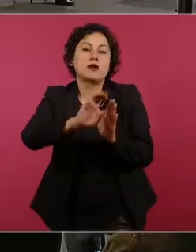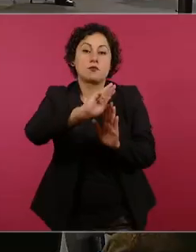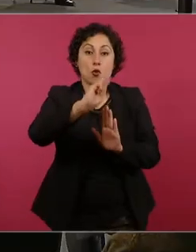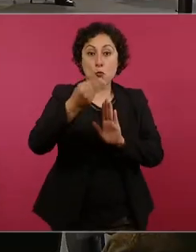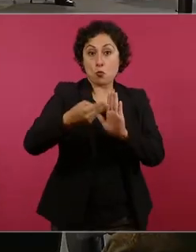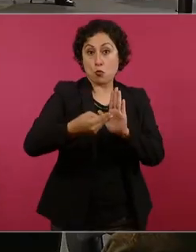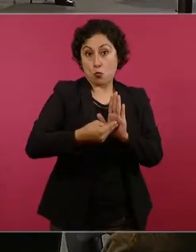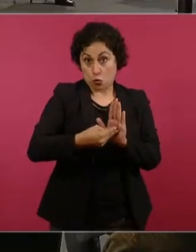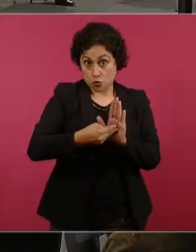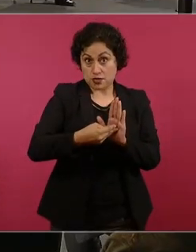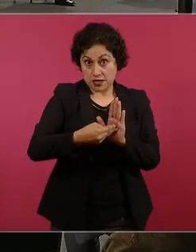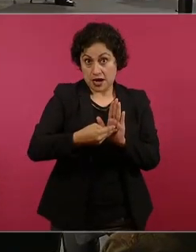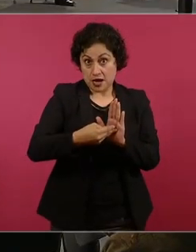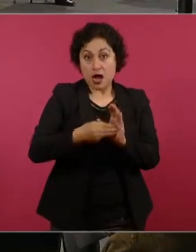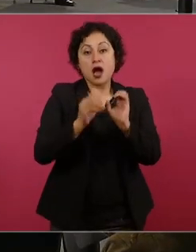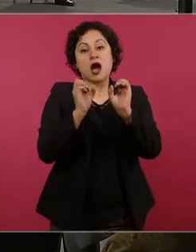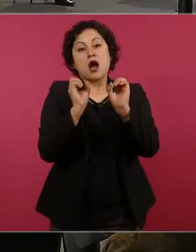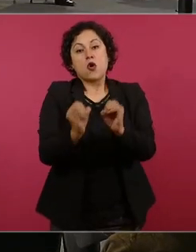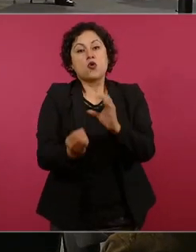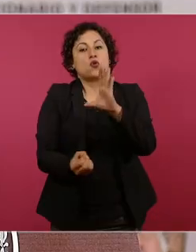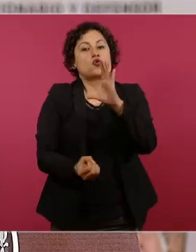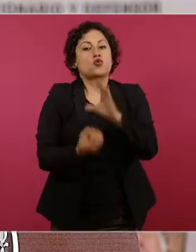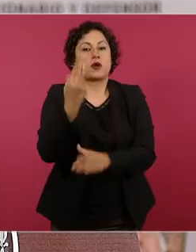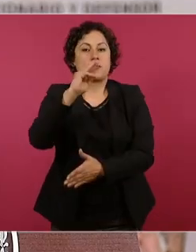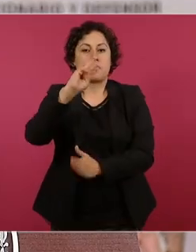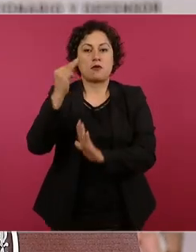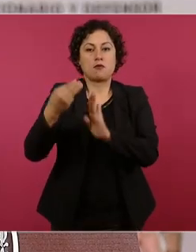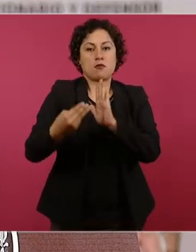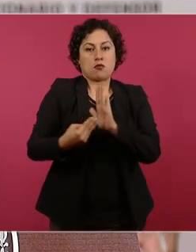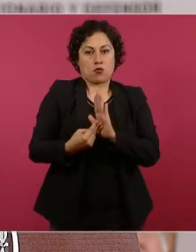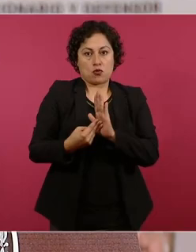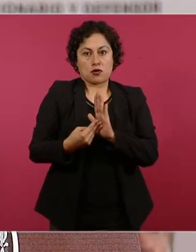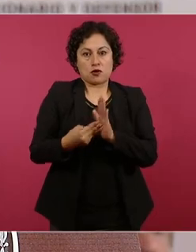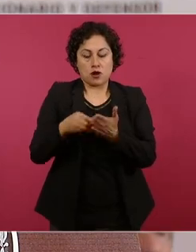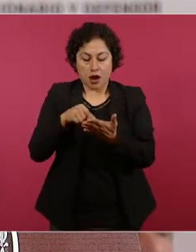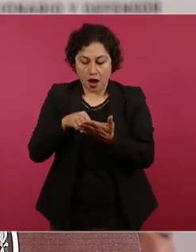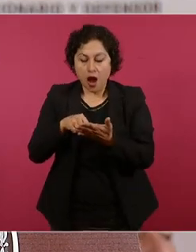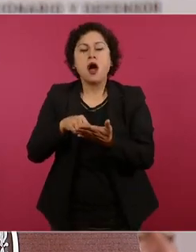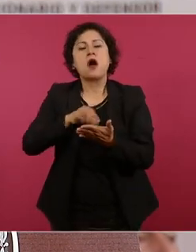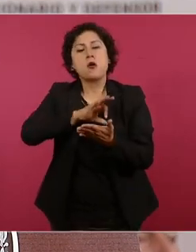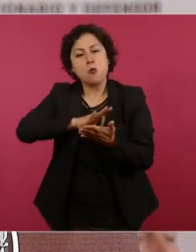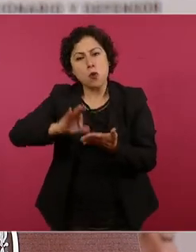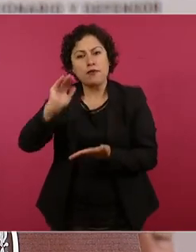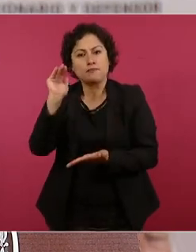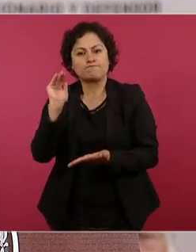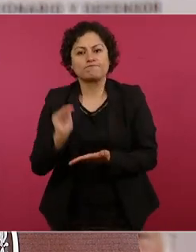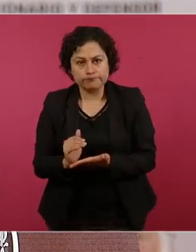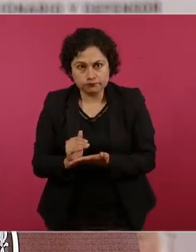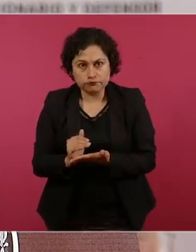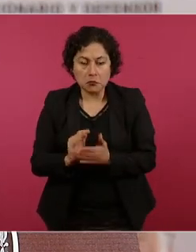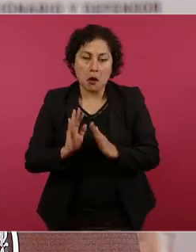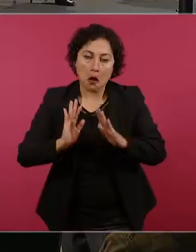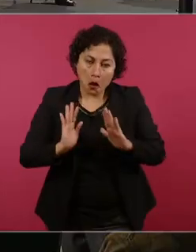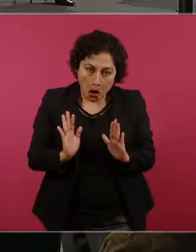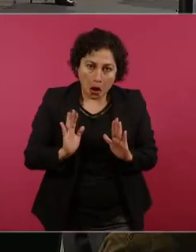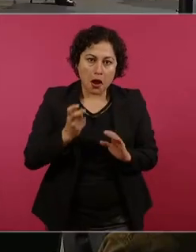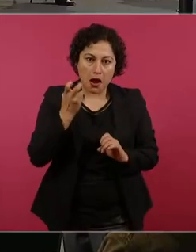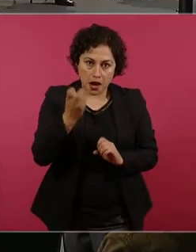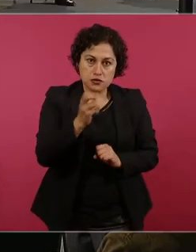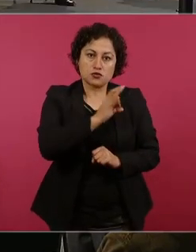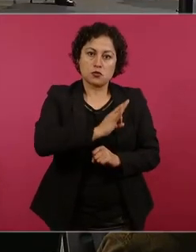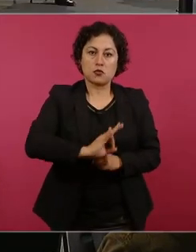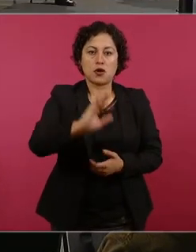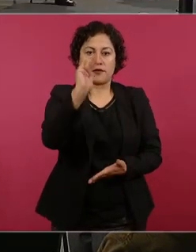actualizaciones de estas multas es que se lograba hacer un ajuste y es lo que nos planteó el presidente y establecer